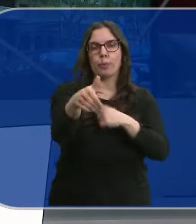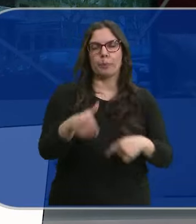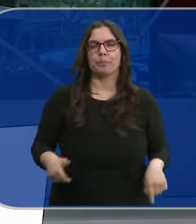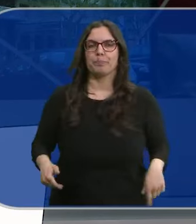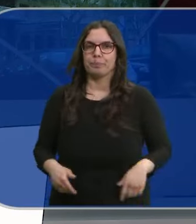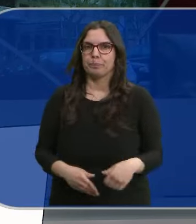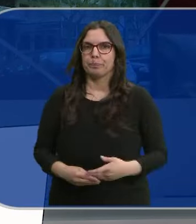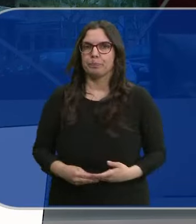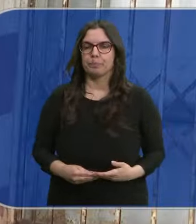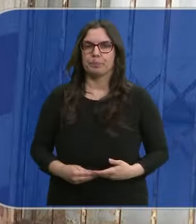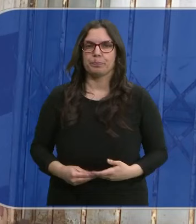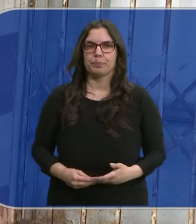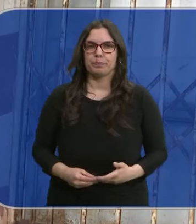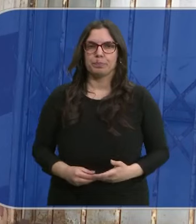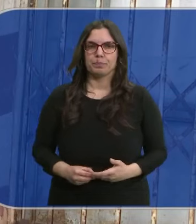judicial. Isabel Miñón.